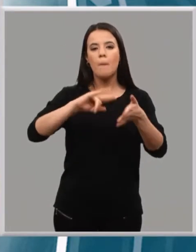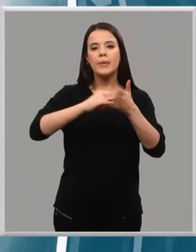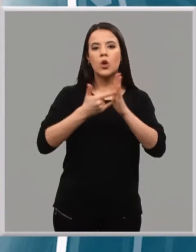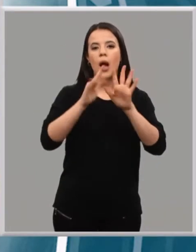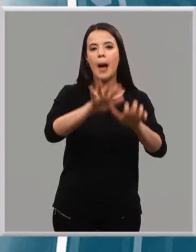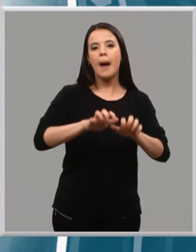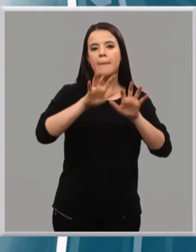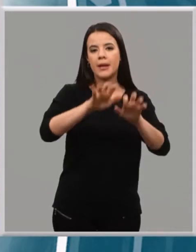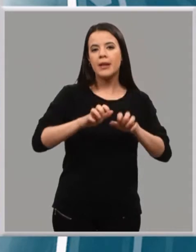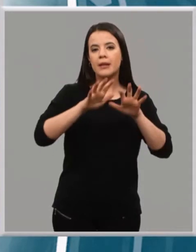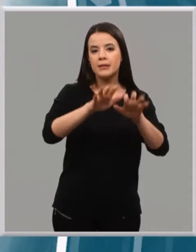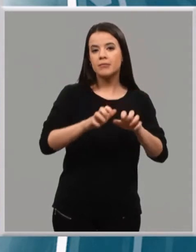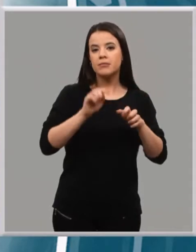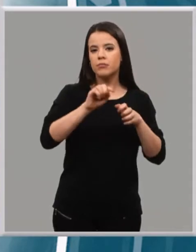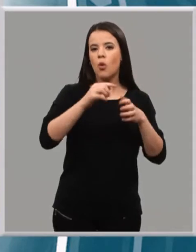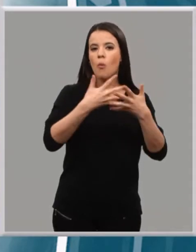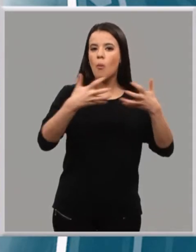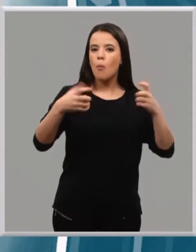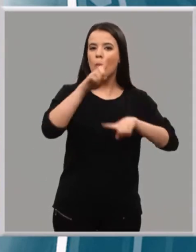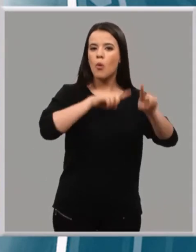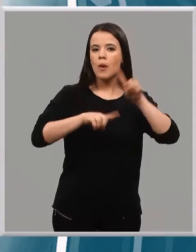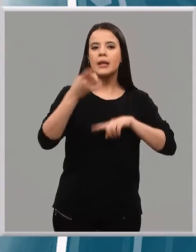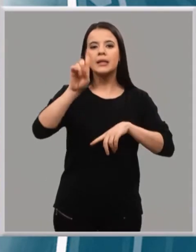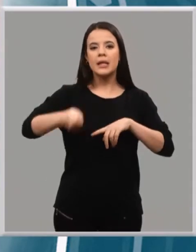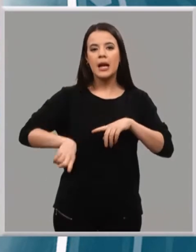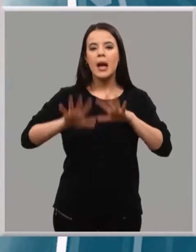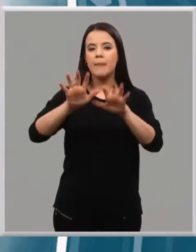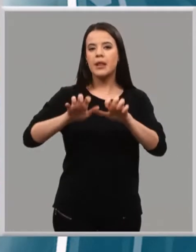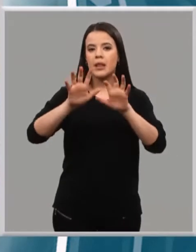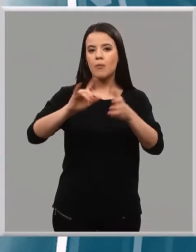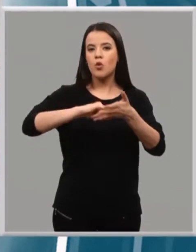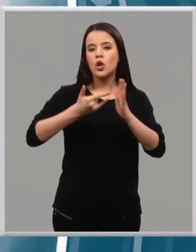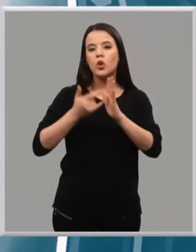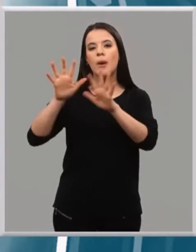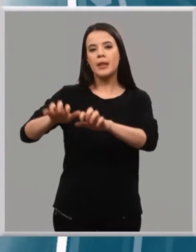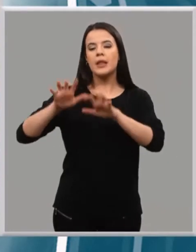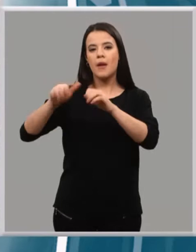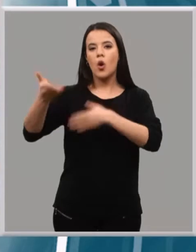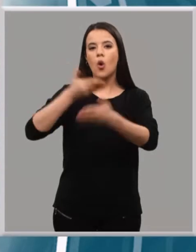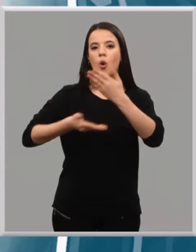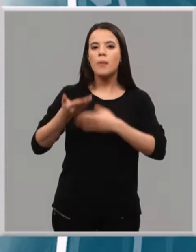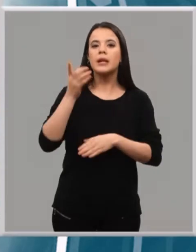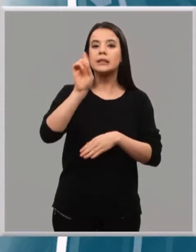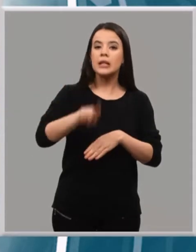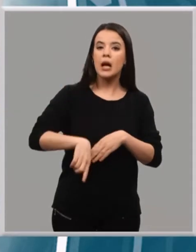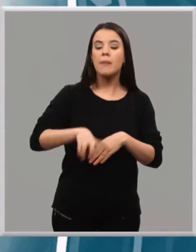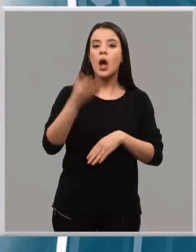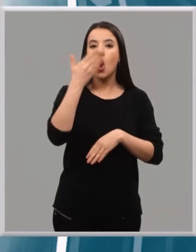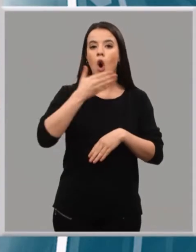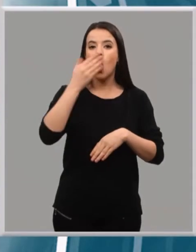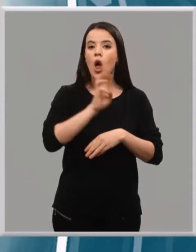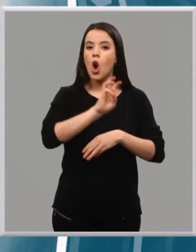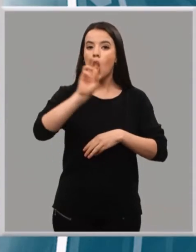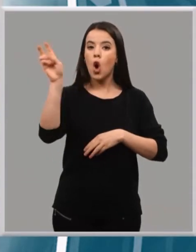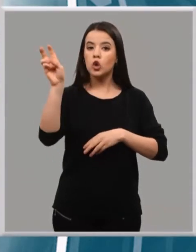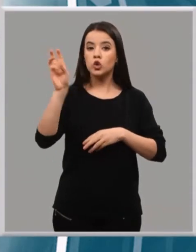a partir de problemas, aprendizaje por proyectos y aprendizaje cooperativo. Además de Las Gaunas, el Colegio Villapatro y los institutos Escultor